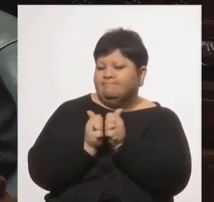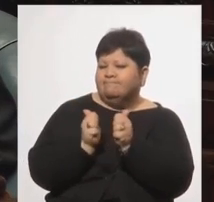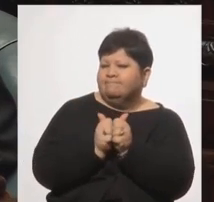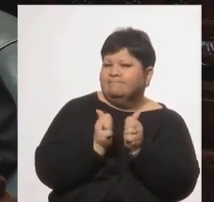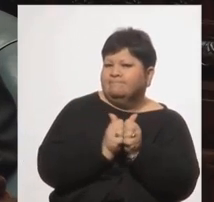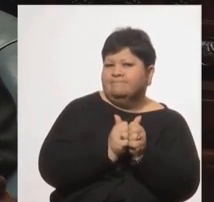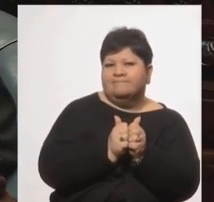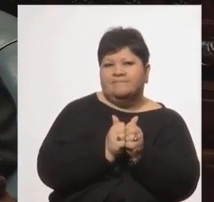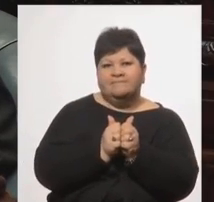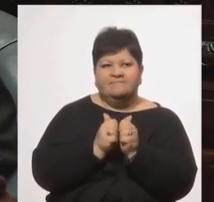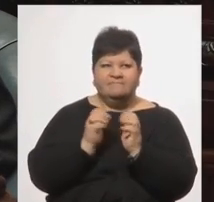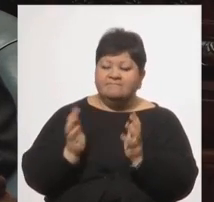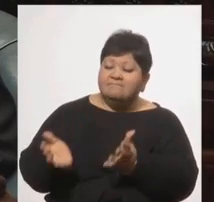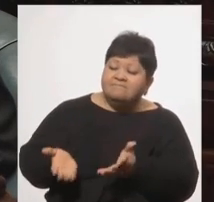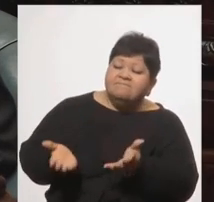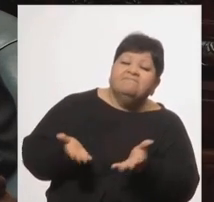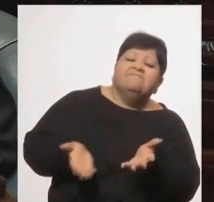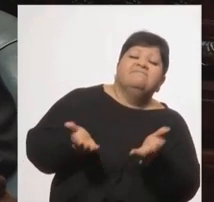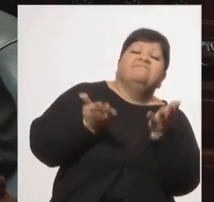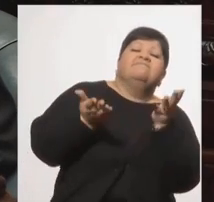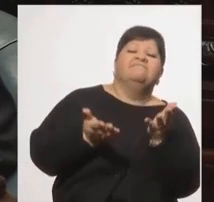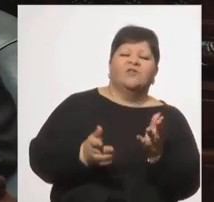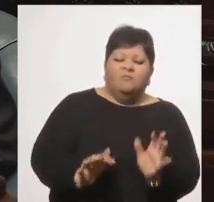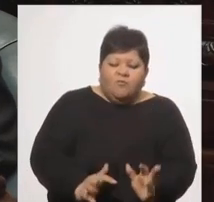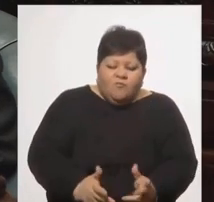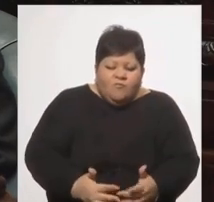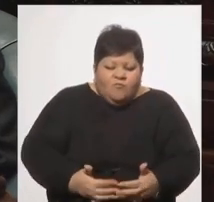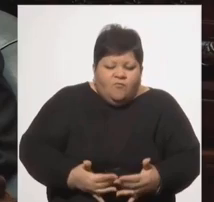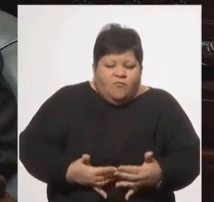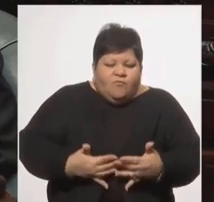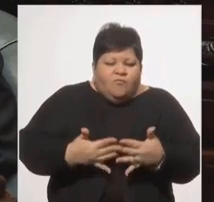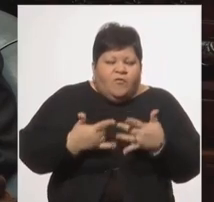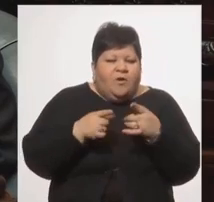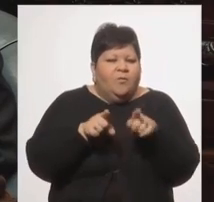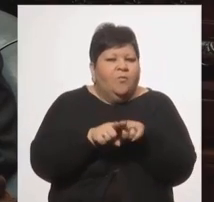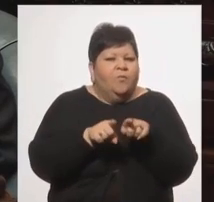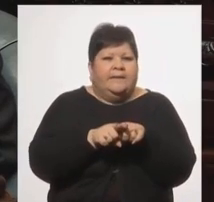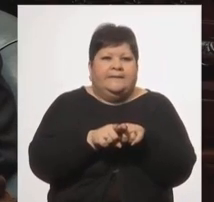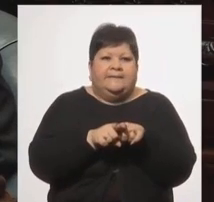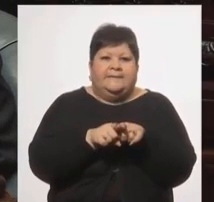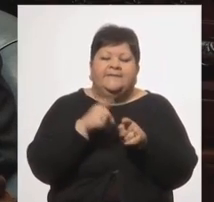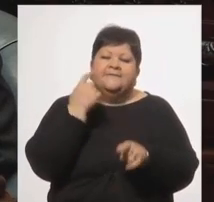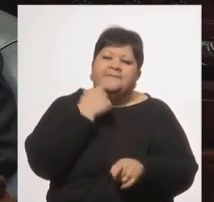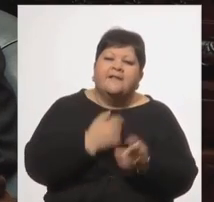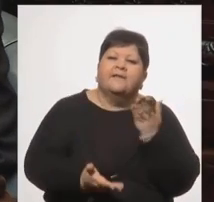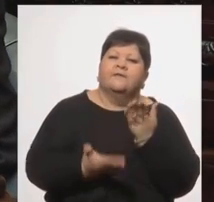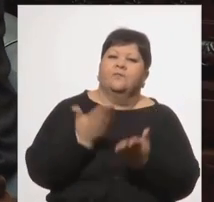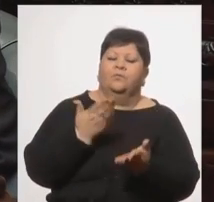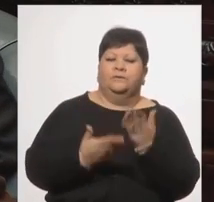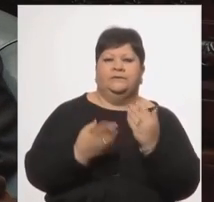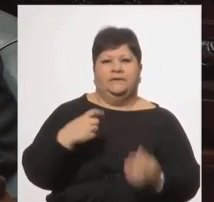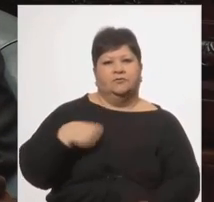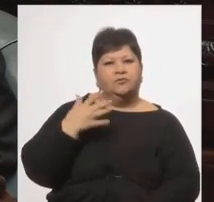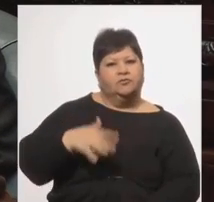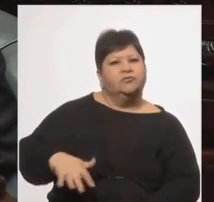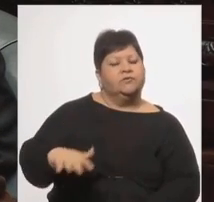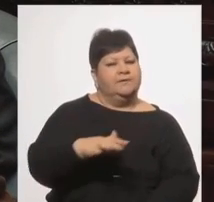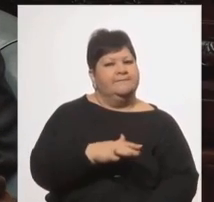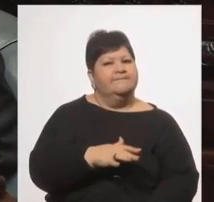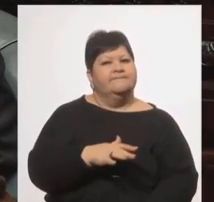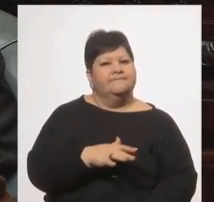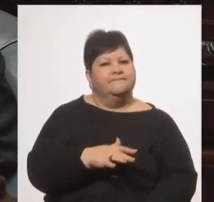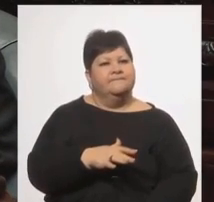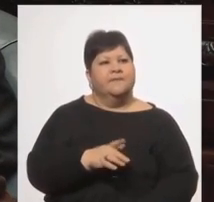retobando y quemando como un fuego por dentro la injusticia social. Él mismo